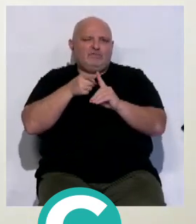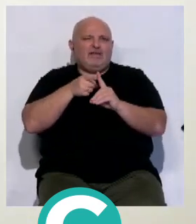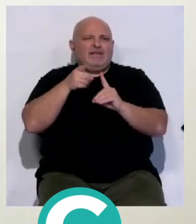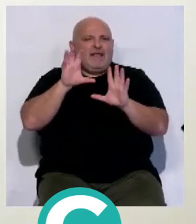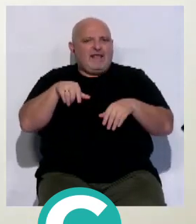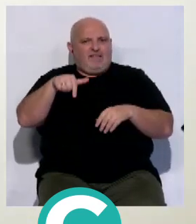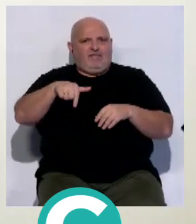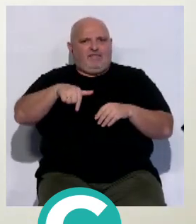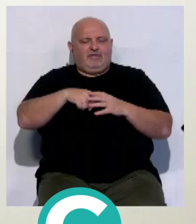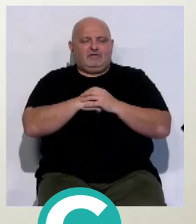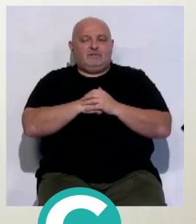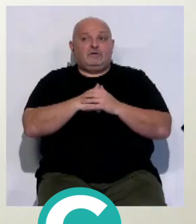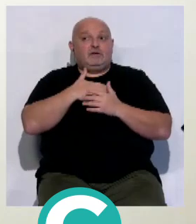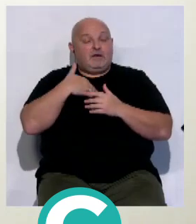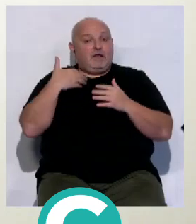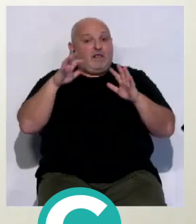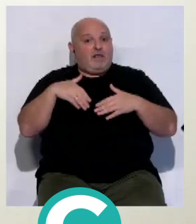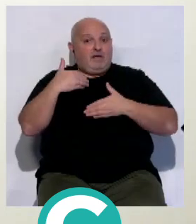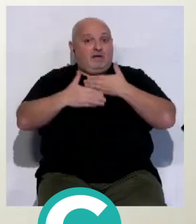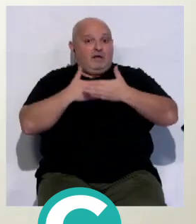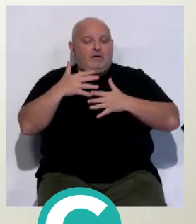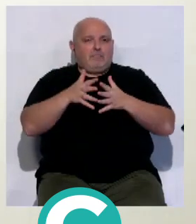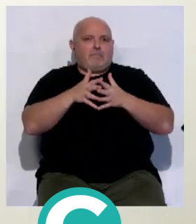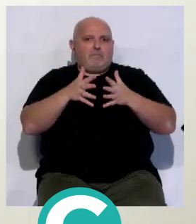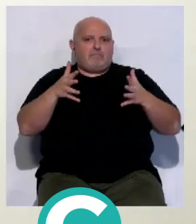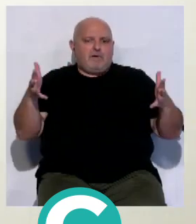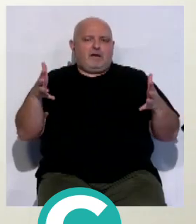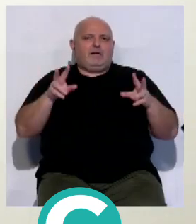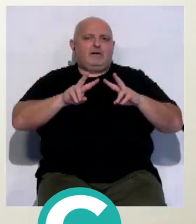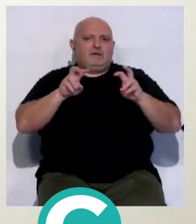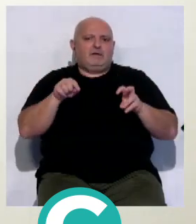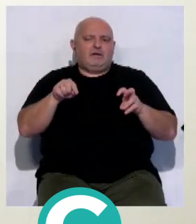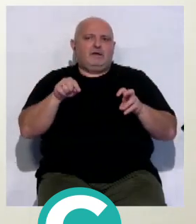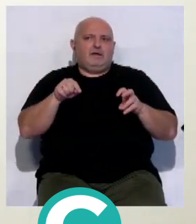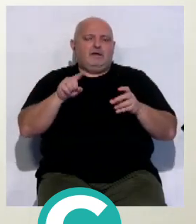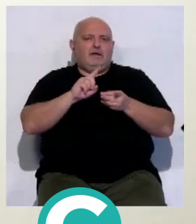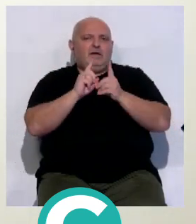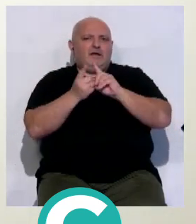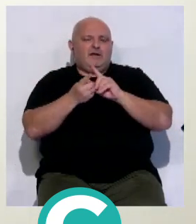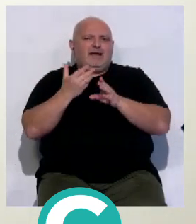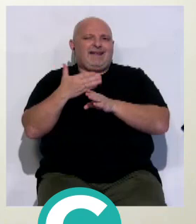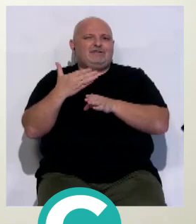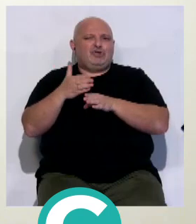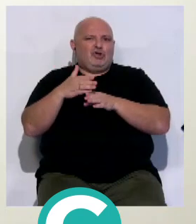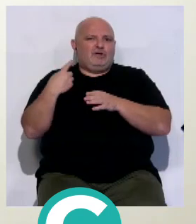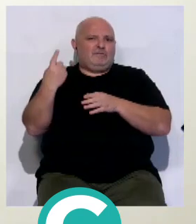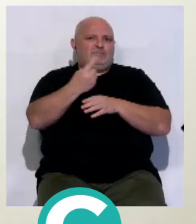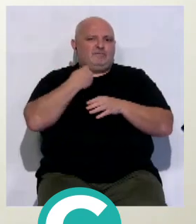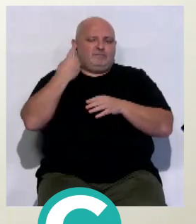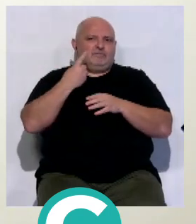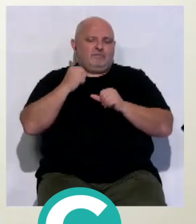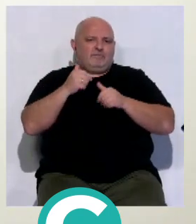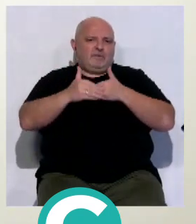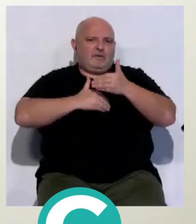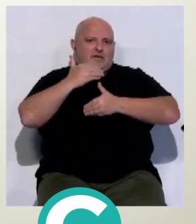repetir que es Cádiz. Y si tú quieres que Cádiz crezca y Cádiz prospere, Cádiz llega a transformarse como el resto de las capitales provincias que han